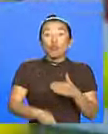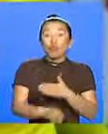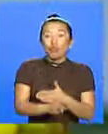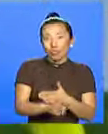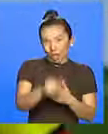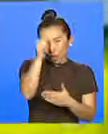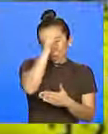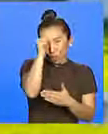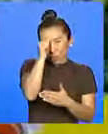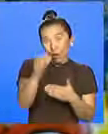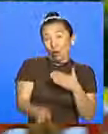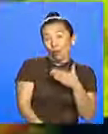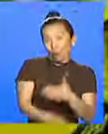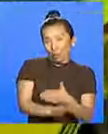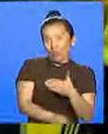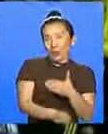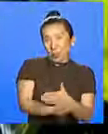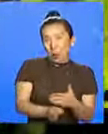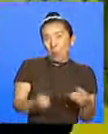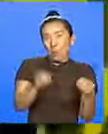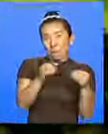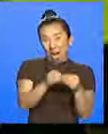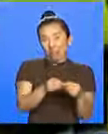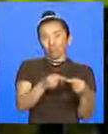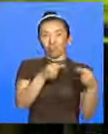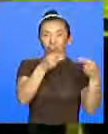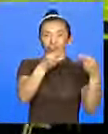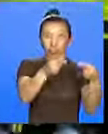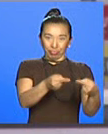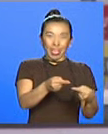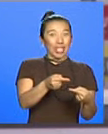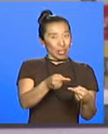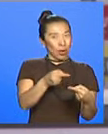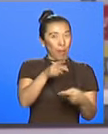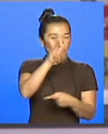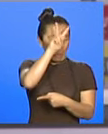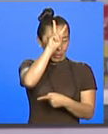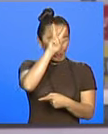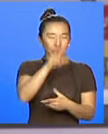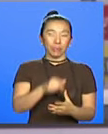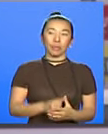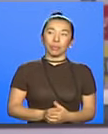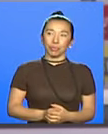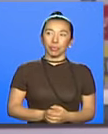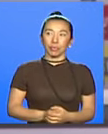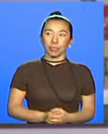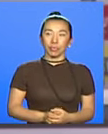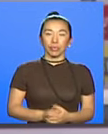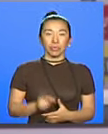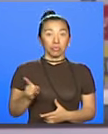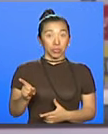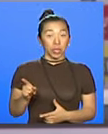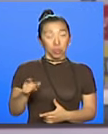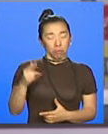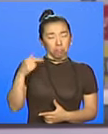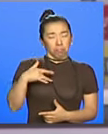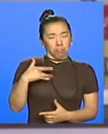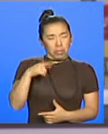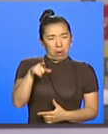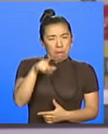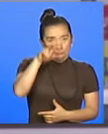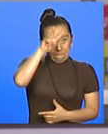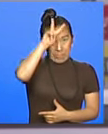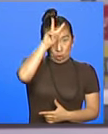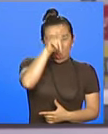definirá su continuidad en la competencia continental. El juego contra Perú. Sabemos que Perú tiene un potencial